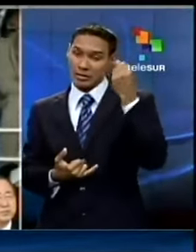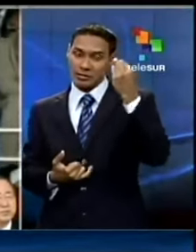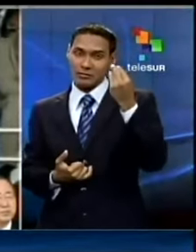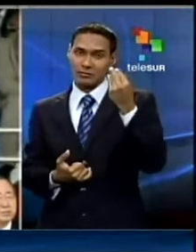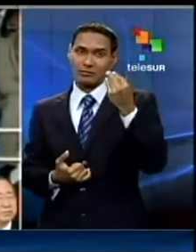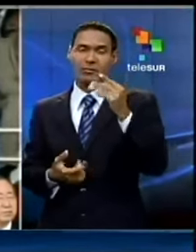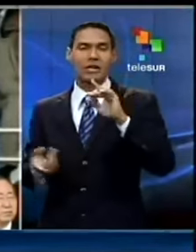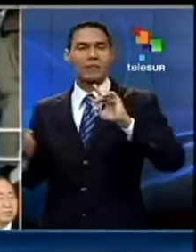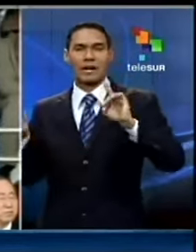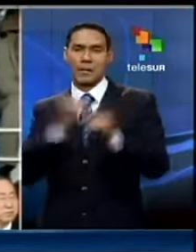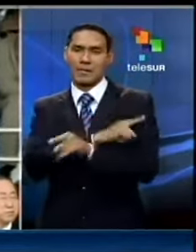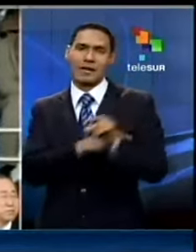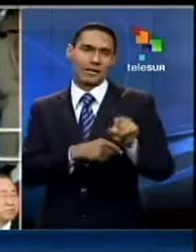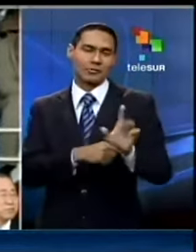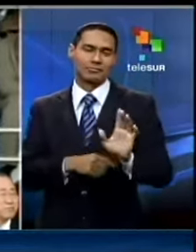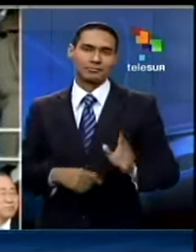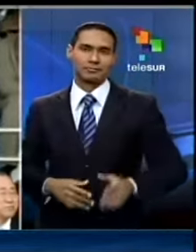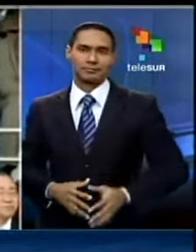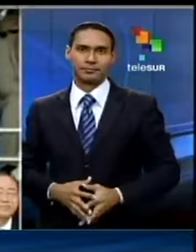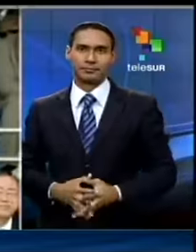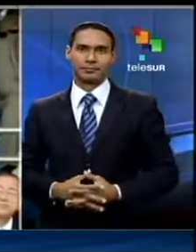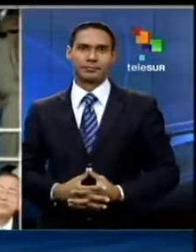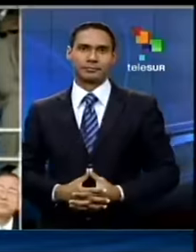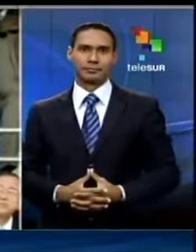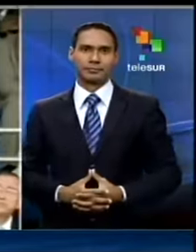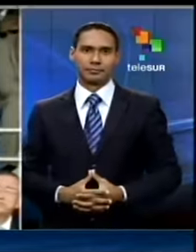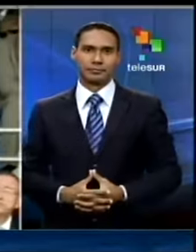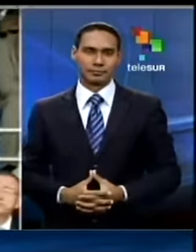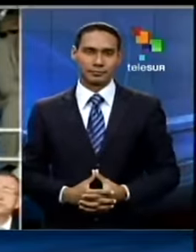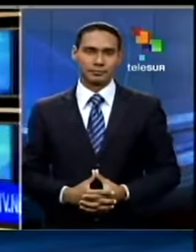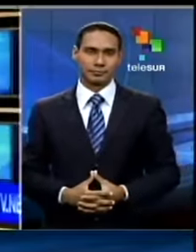para cambiar estos hechos a más importante ¿Qué?